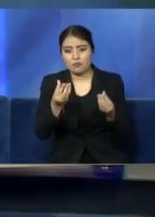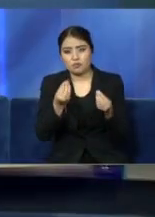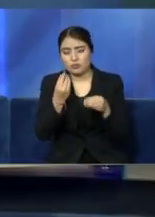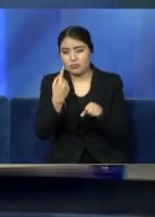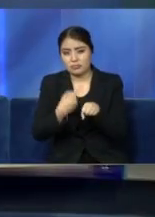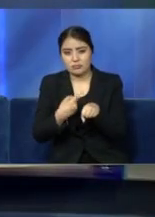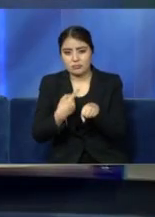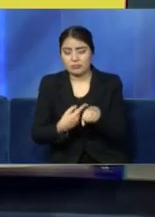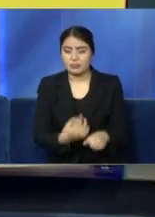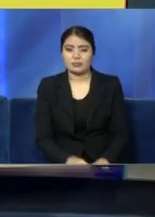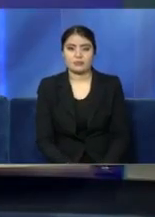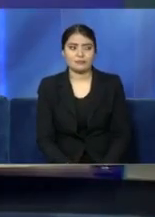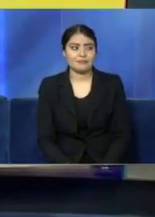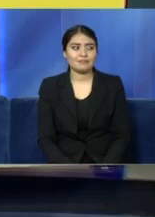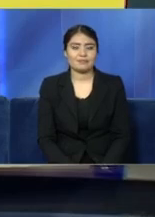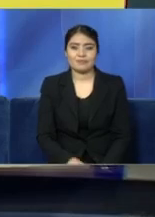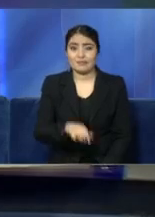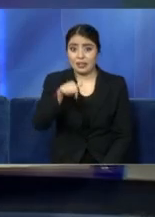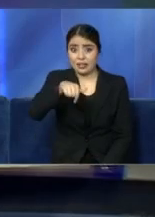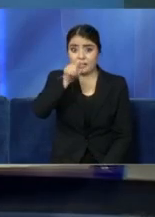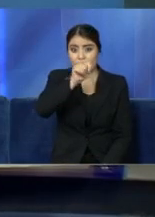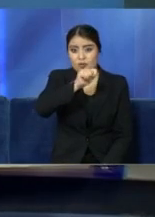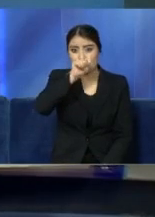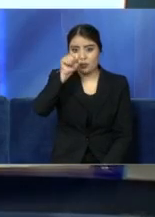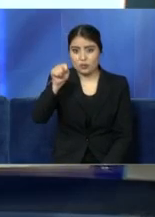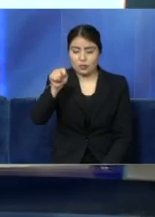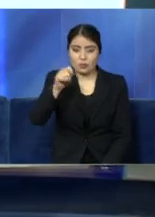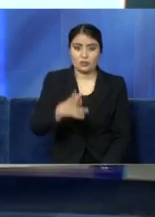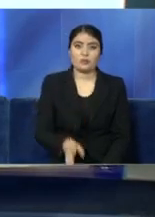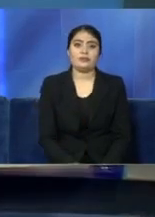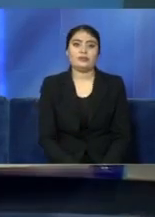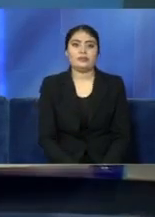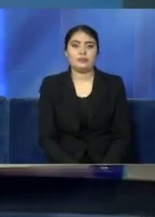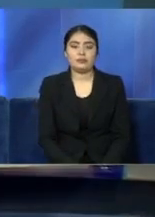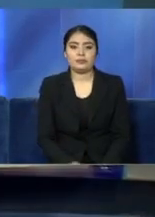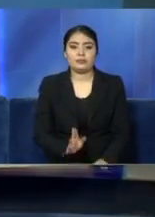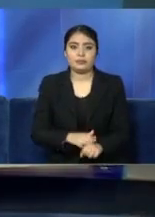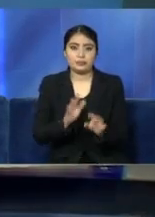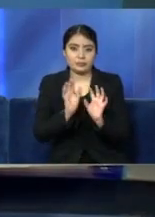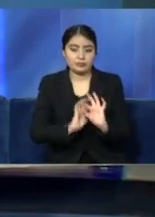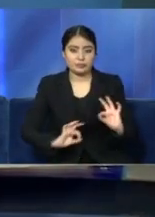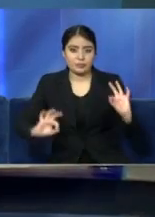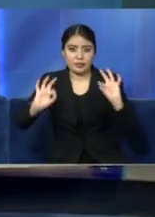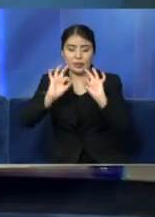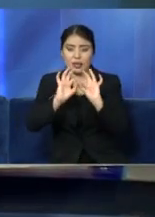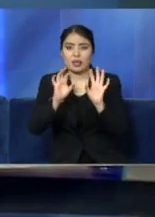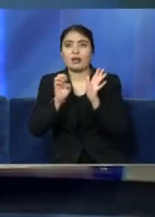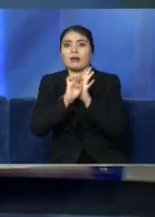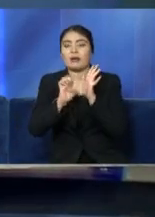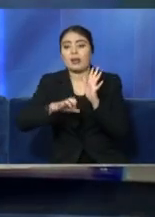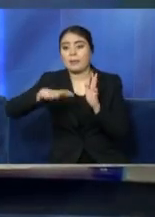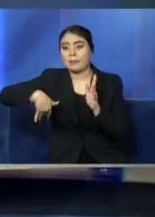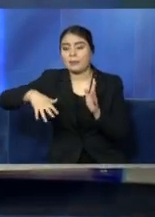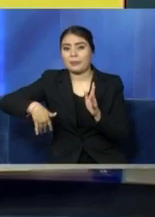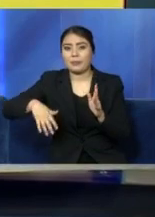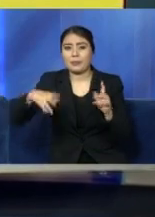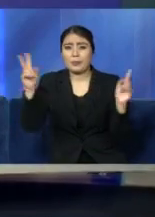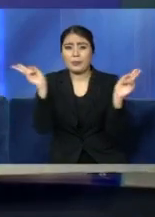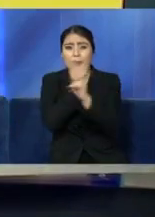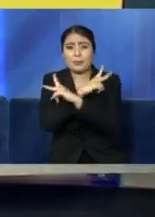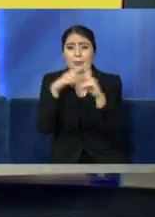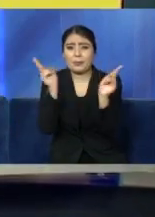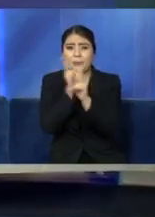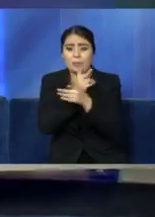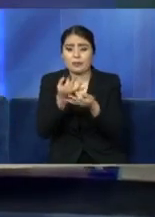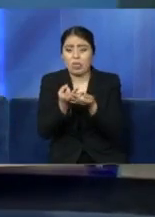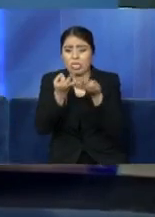Nosotros tenemos, con Timastorrión que tenemos, es un área de alergias, ¿verdad? Por el algodón, entonces tenemos muchos casos